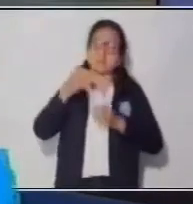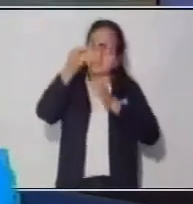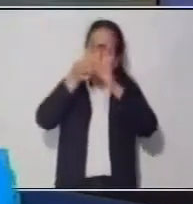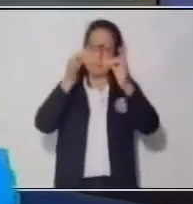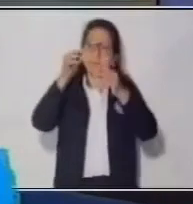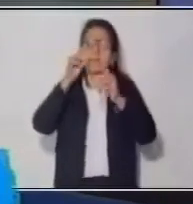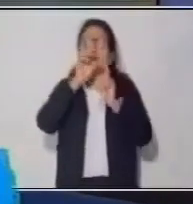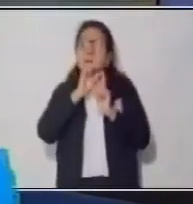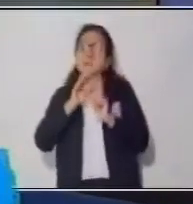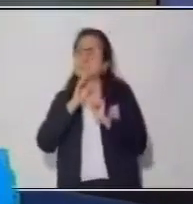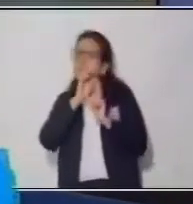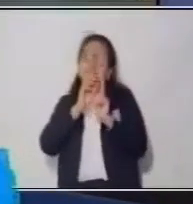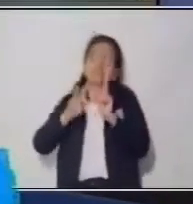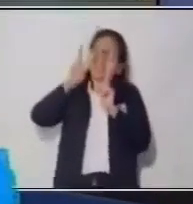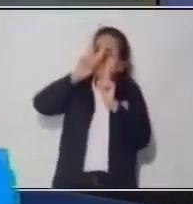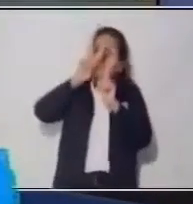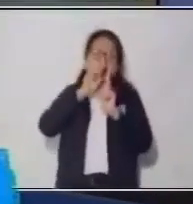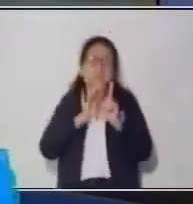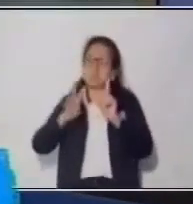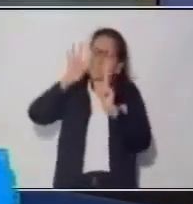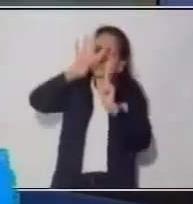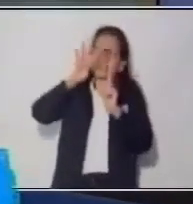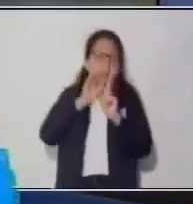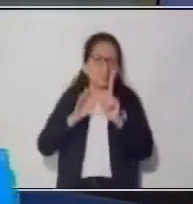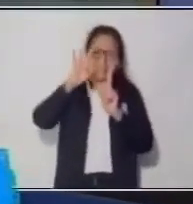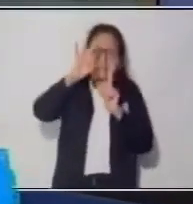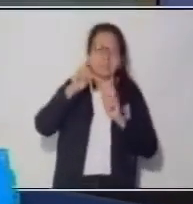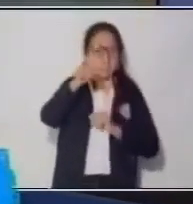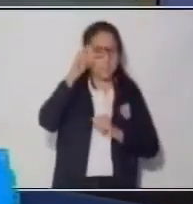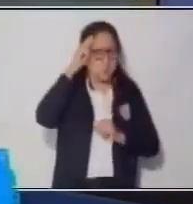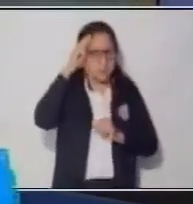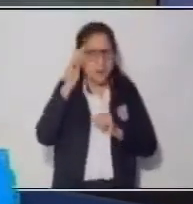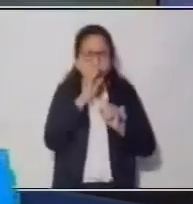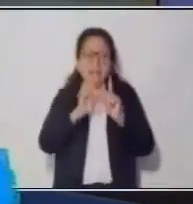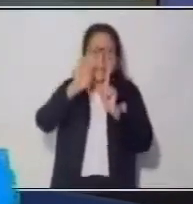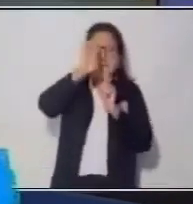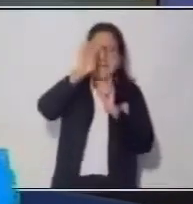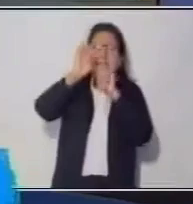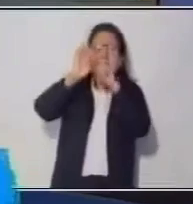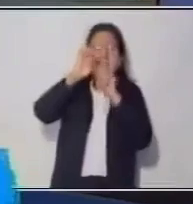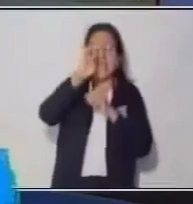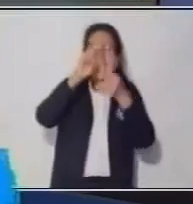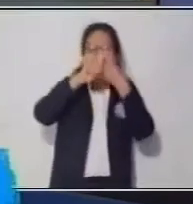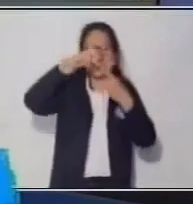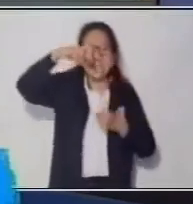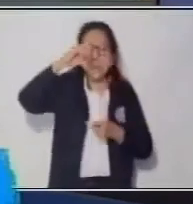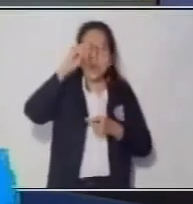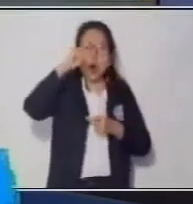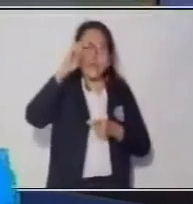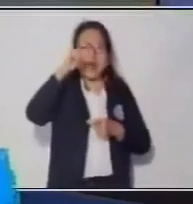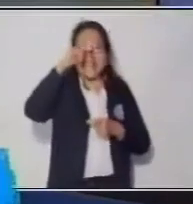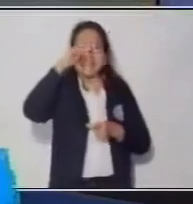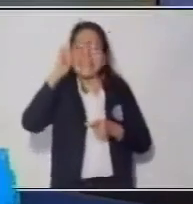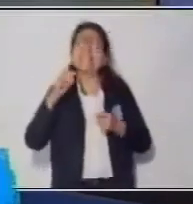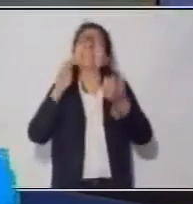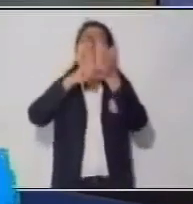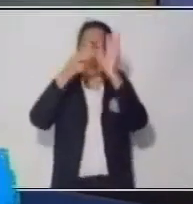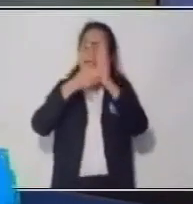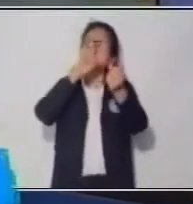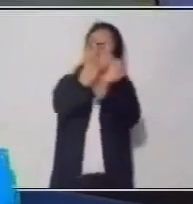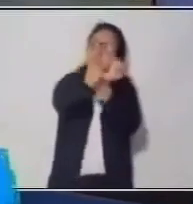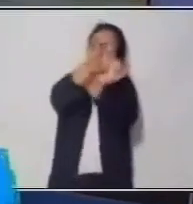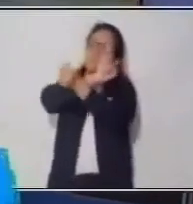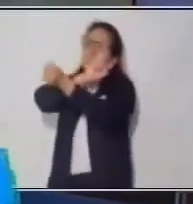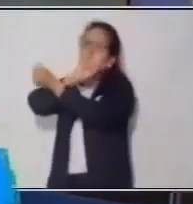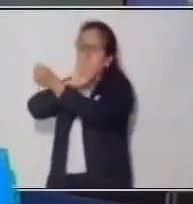potenciación. Bueno, también sabemos que el término exponentes es a cuánto tú vas a elevar los números. Muy bien,